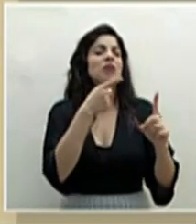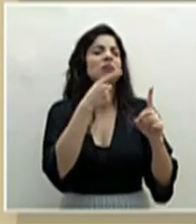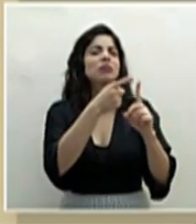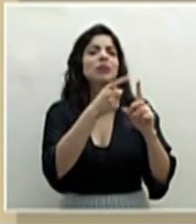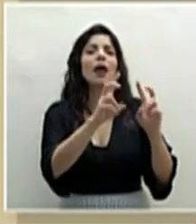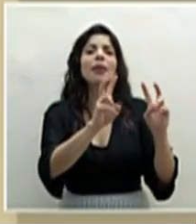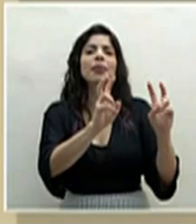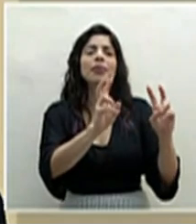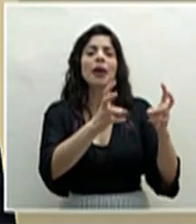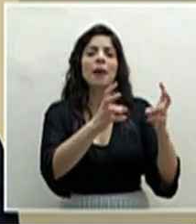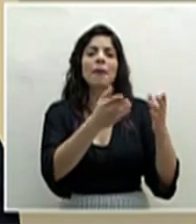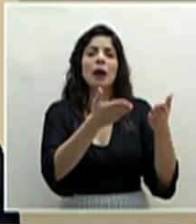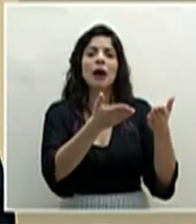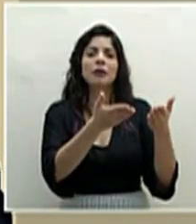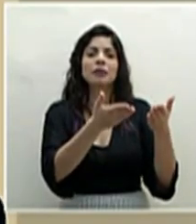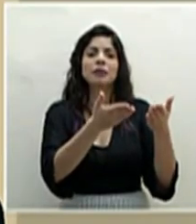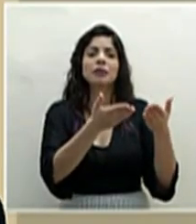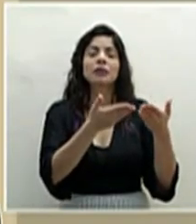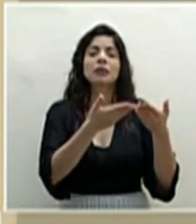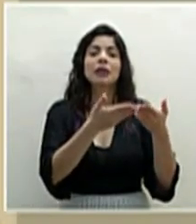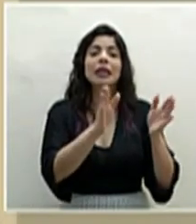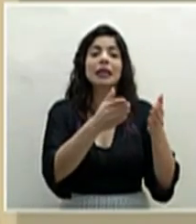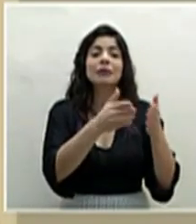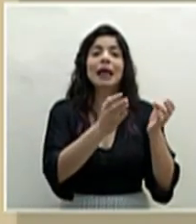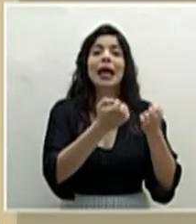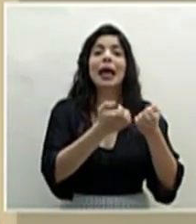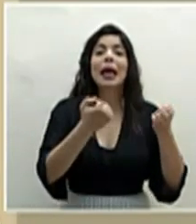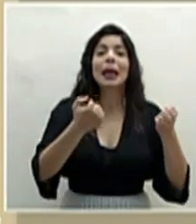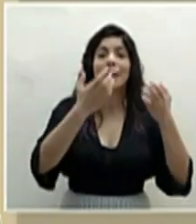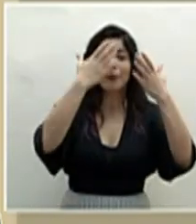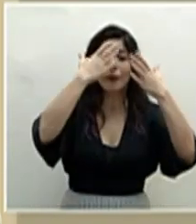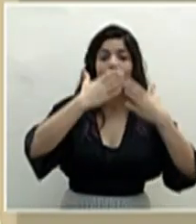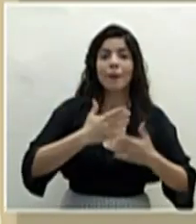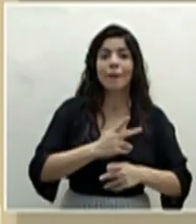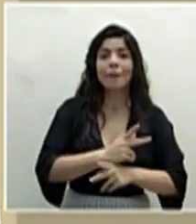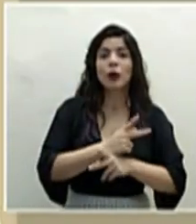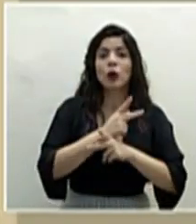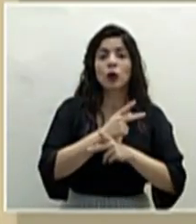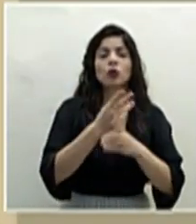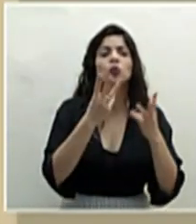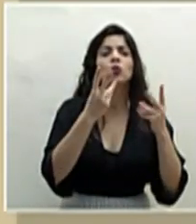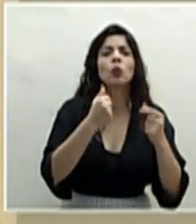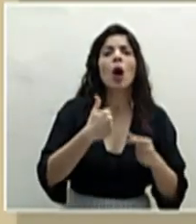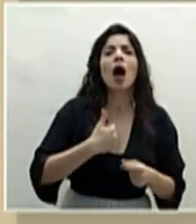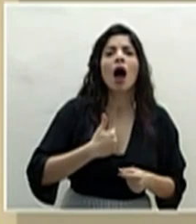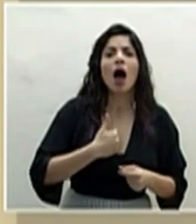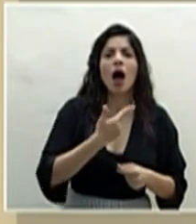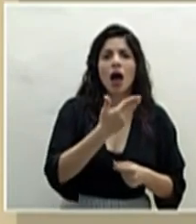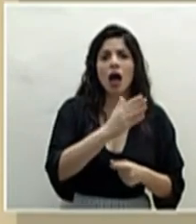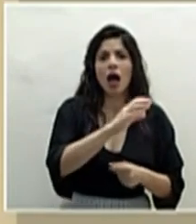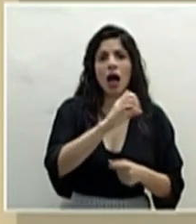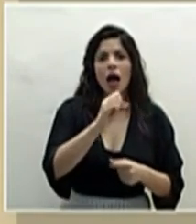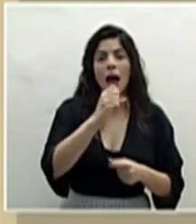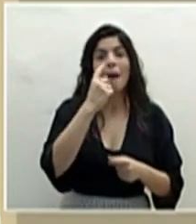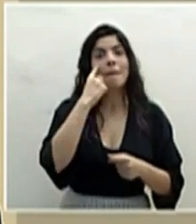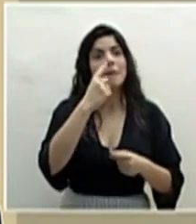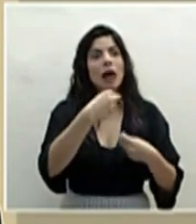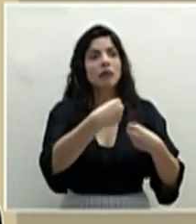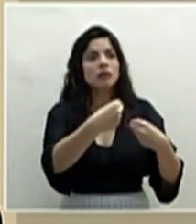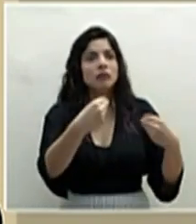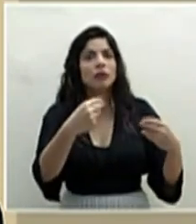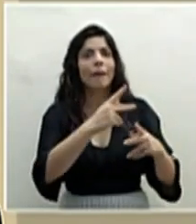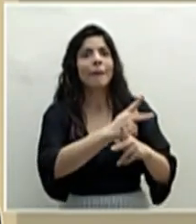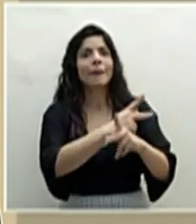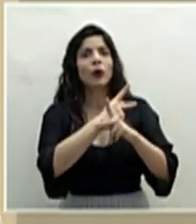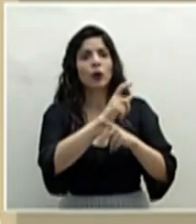de la disponibilidad de equipo de protección personal con la que cuenta la Caja para proteger a todos los